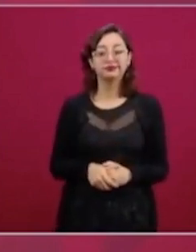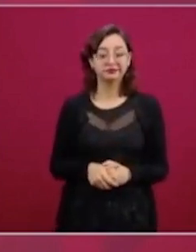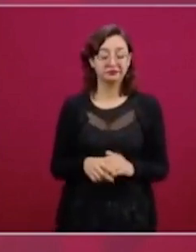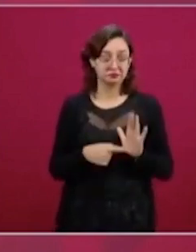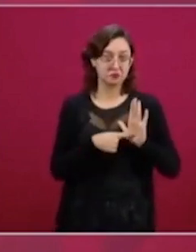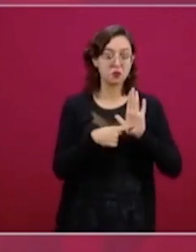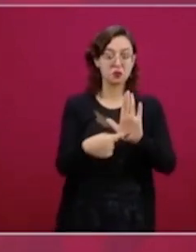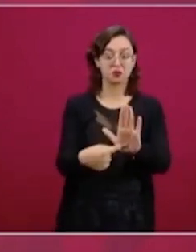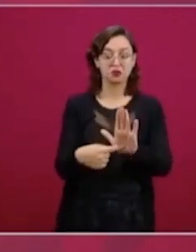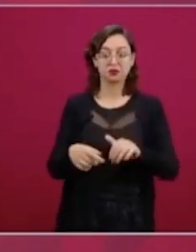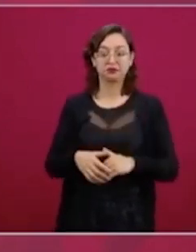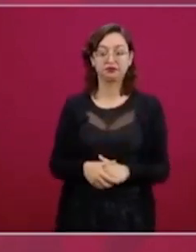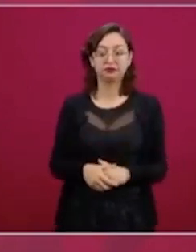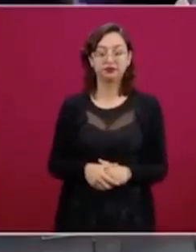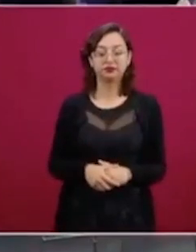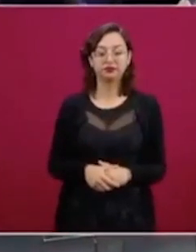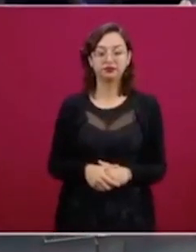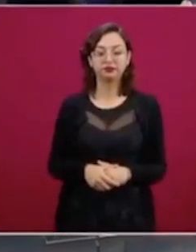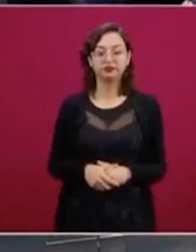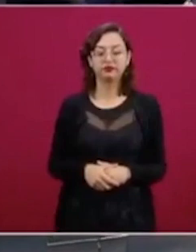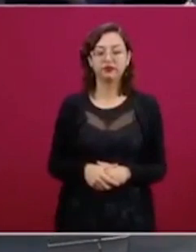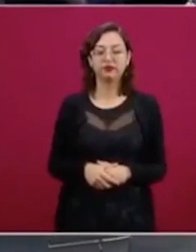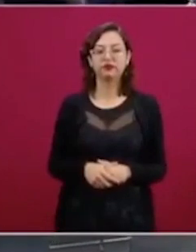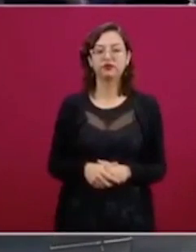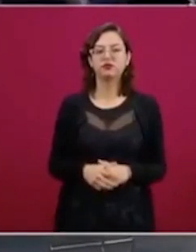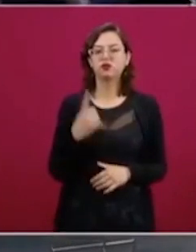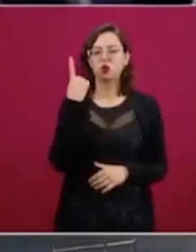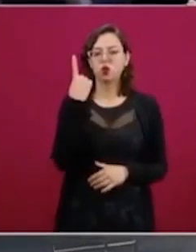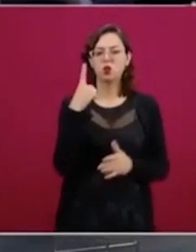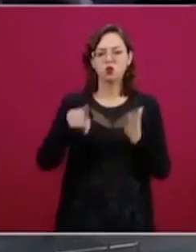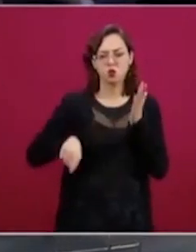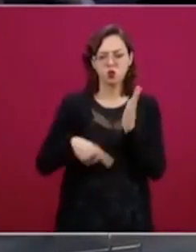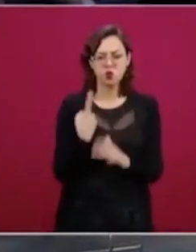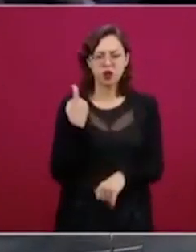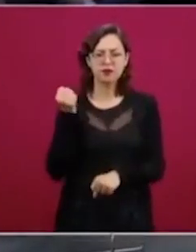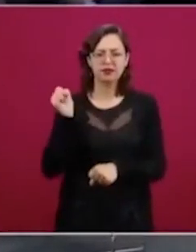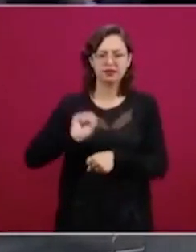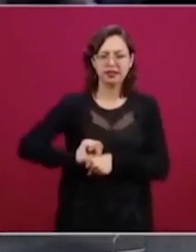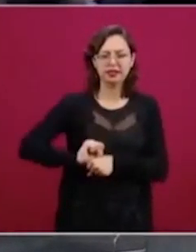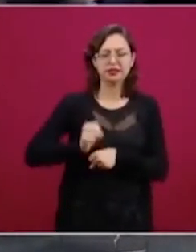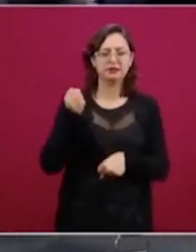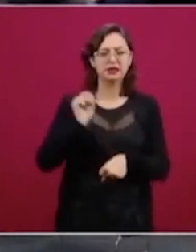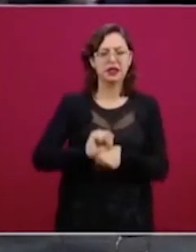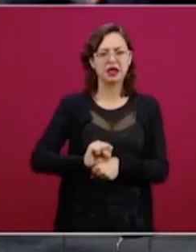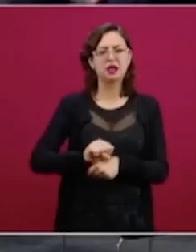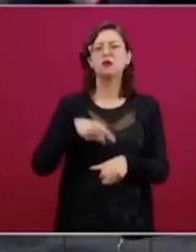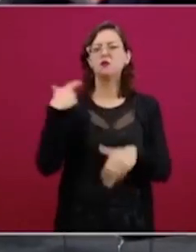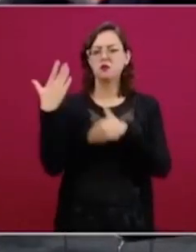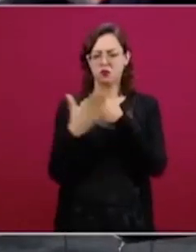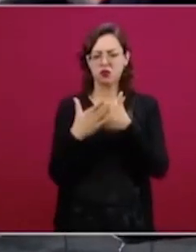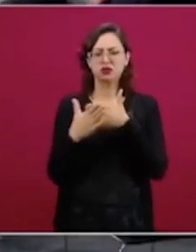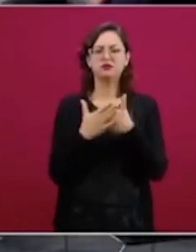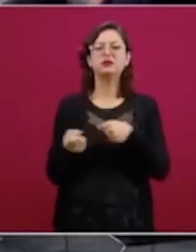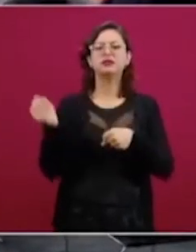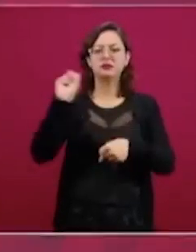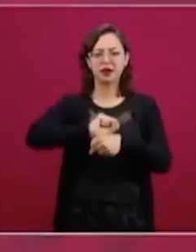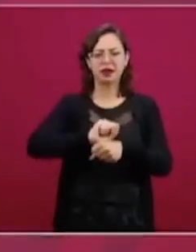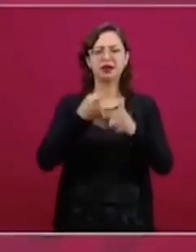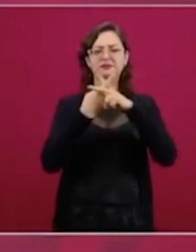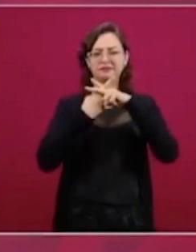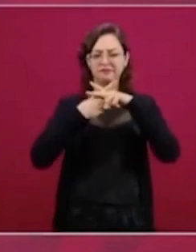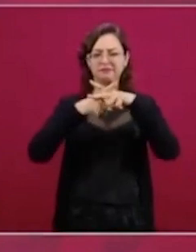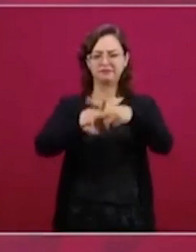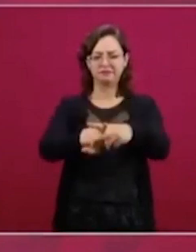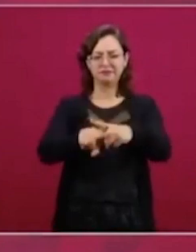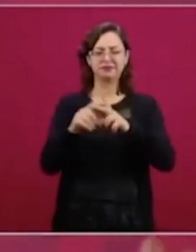O una vez a la semana, una vez a la semana, empecemos la próxima semana y